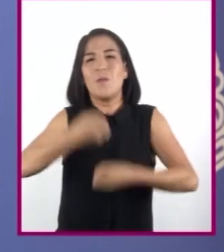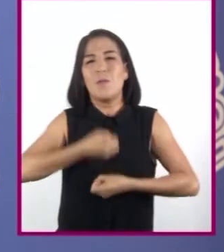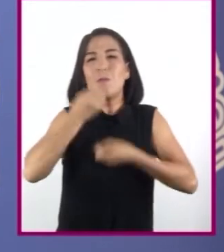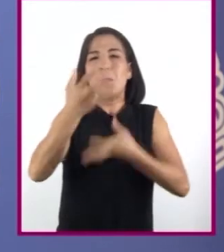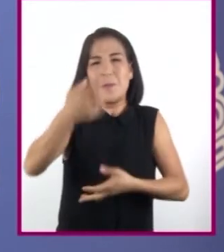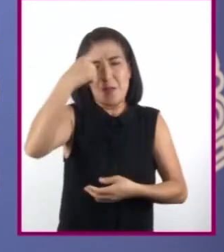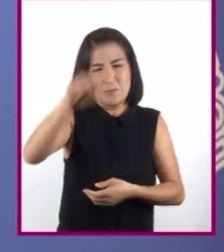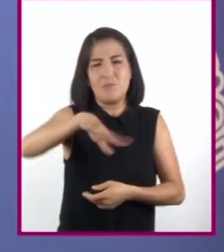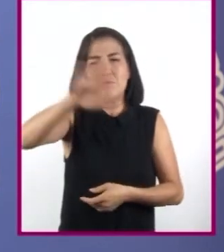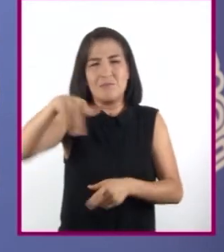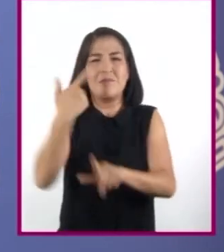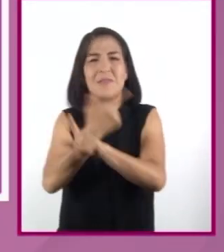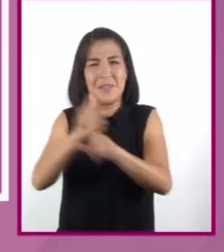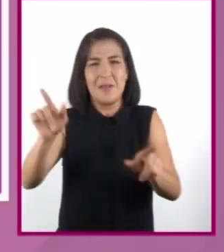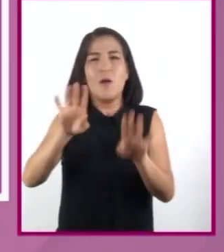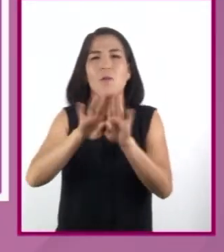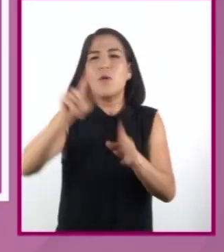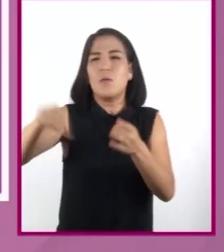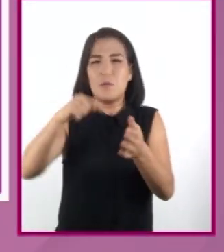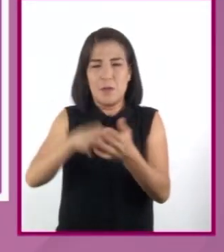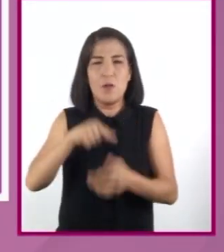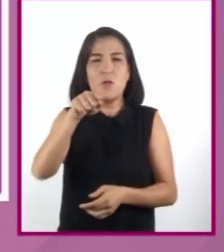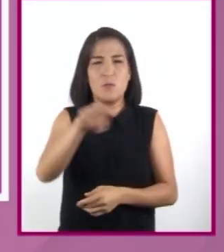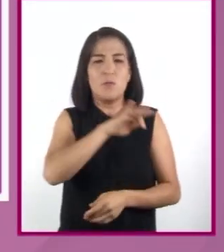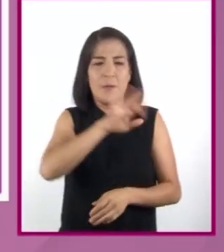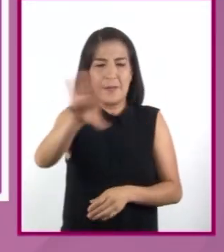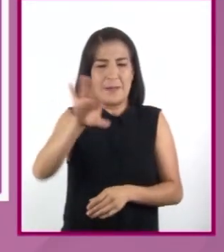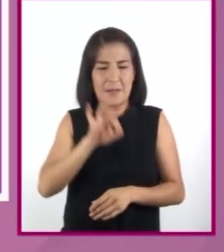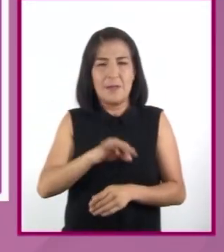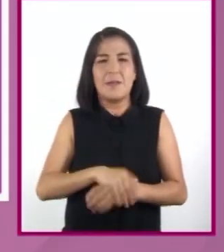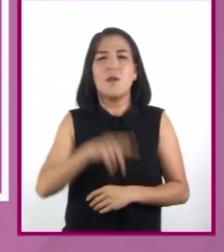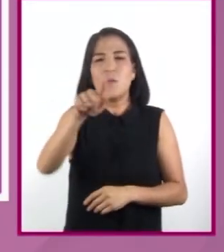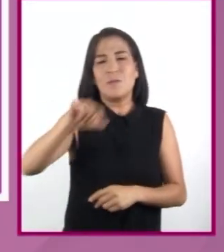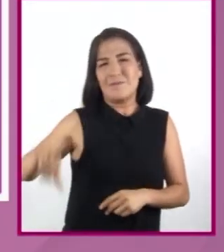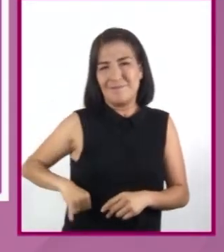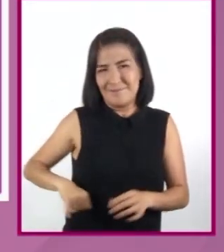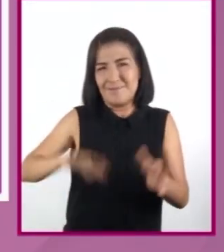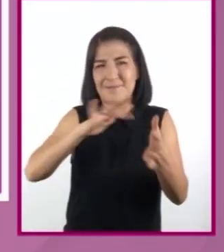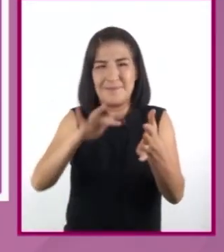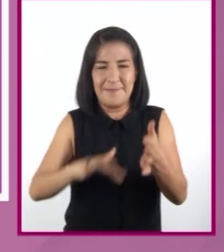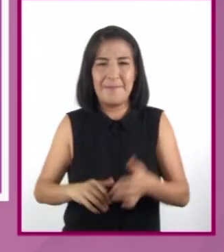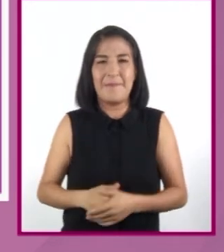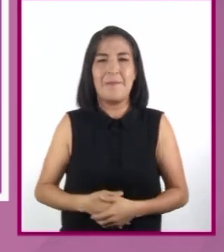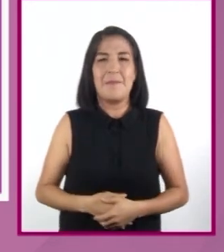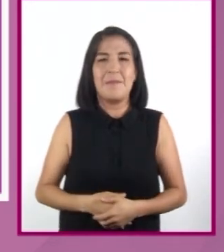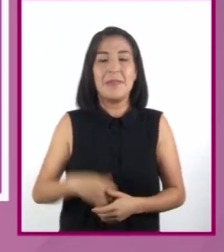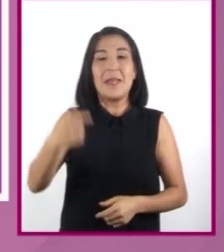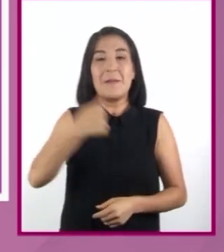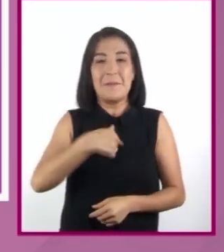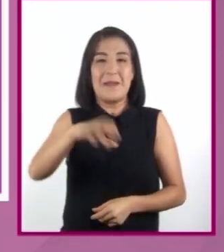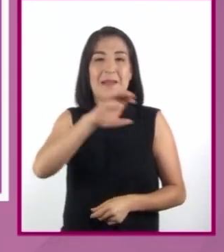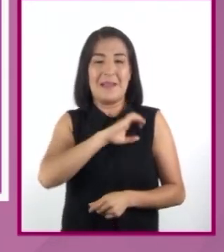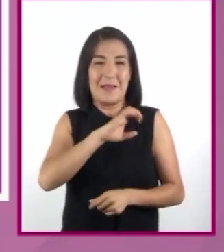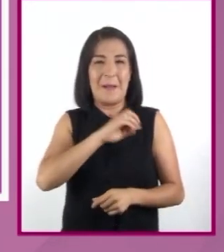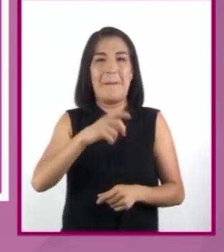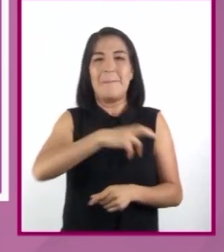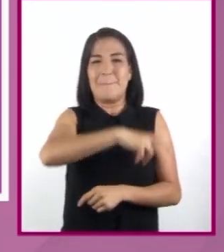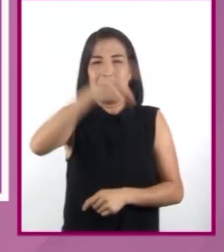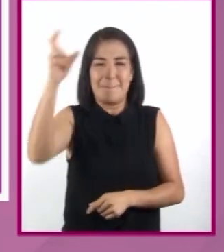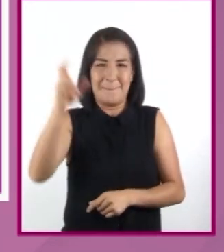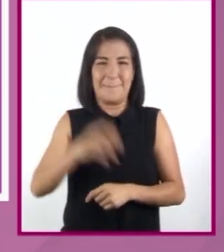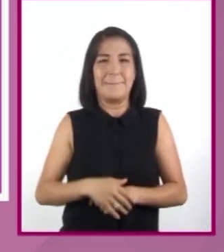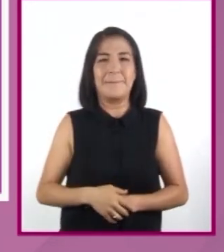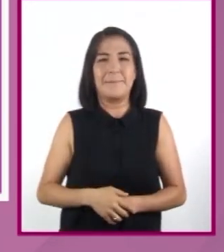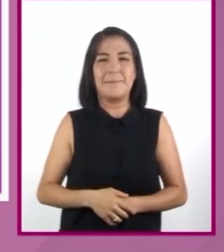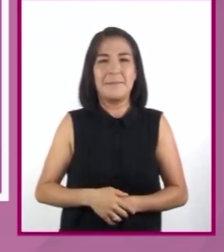diferentes fuentes de información para que puedan elegir alguno que les interese leer. Mi querido planeta de Patricia Marchisci.